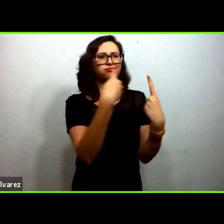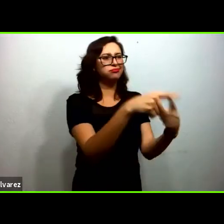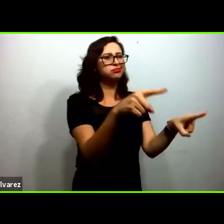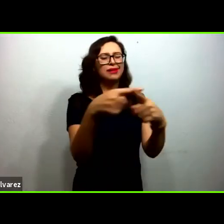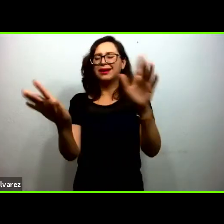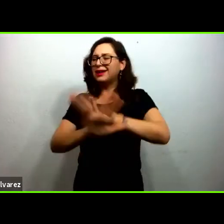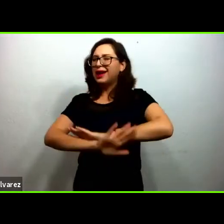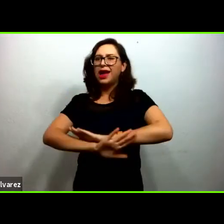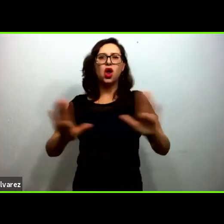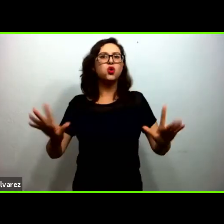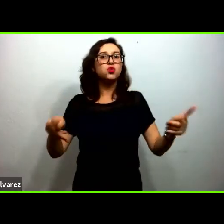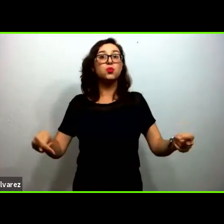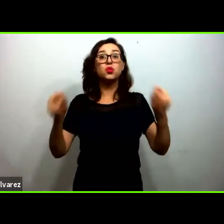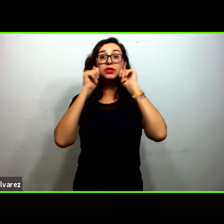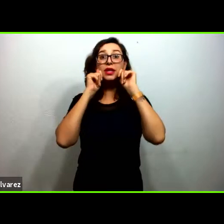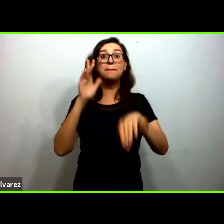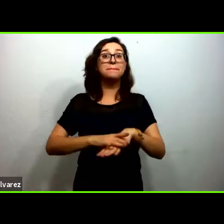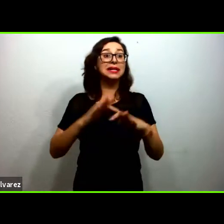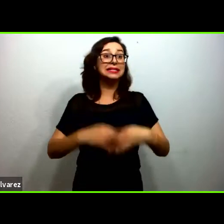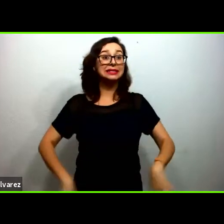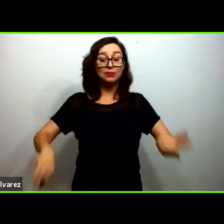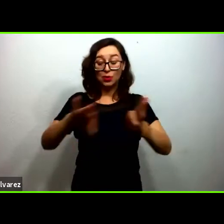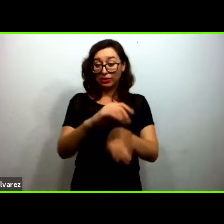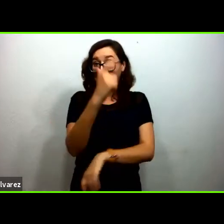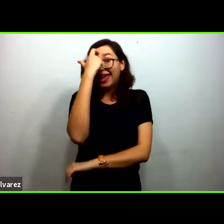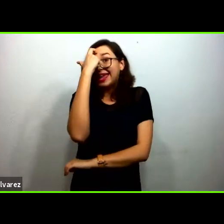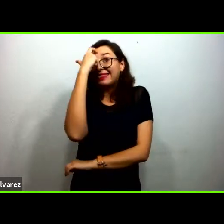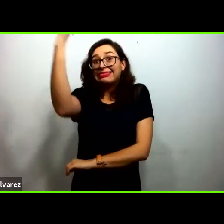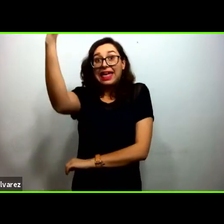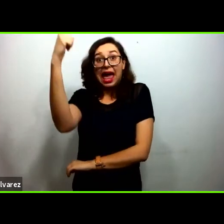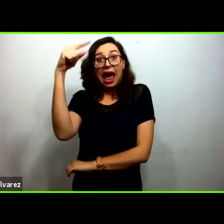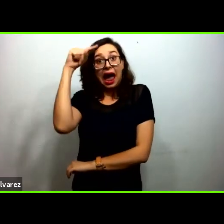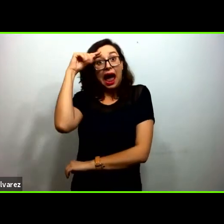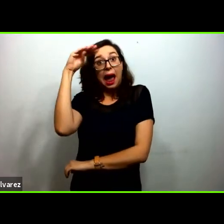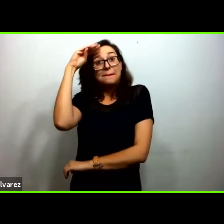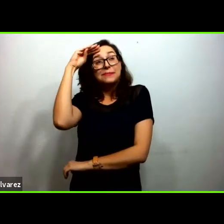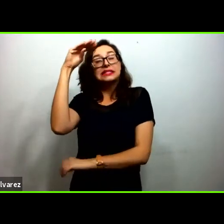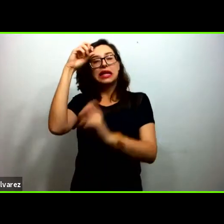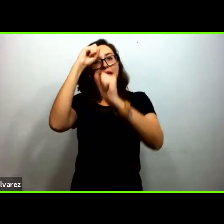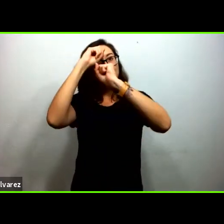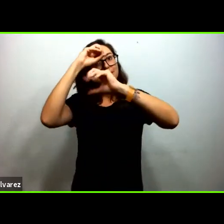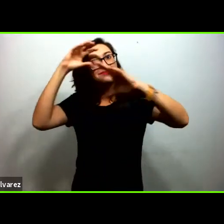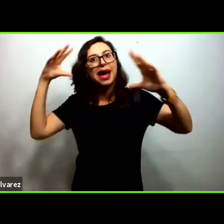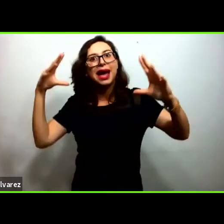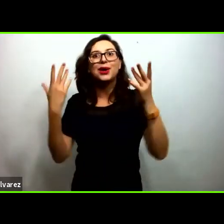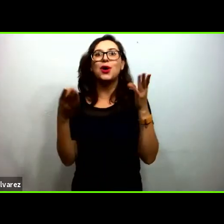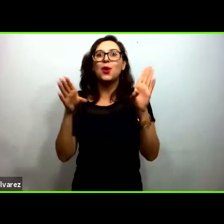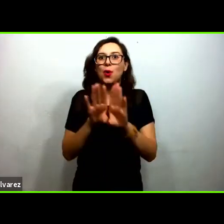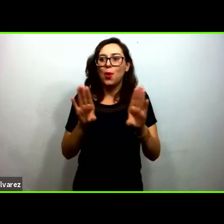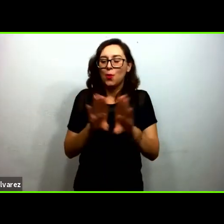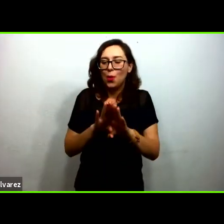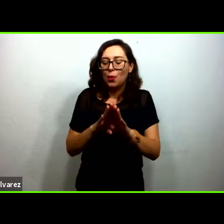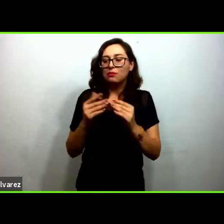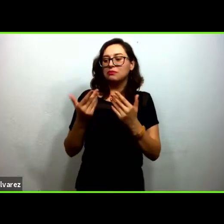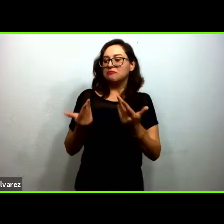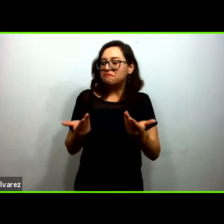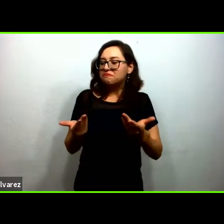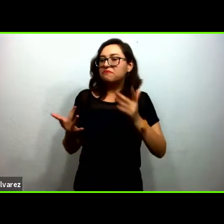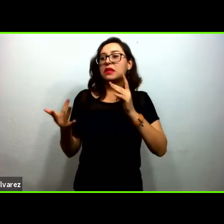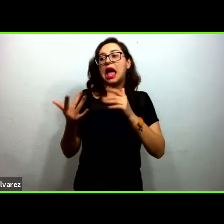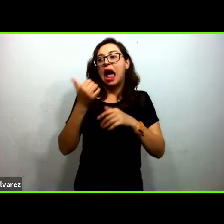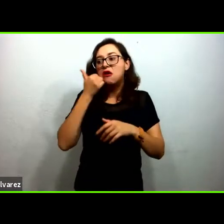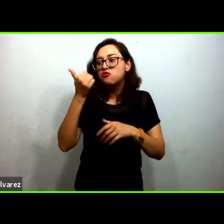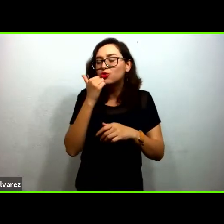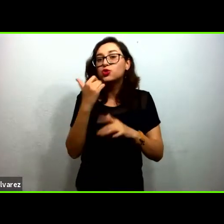para poder aunque sea en rangos cortos generar interacción con los